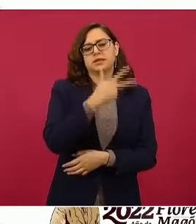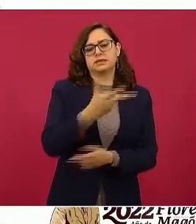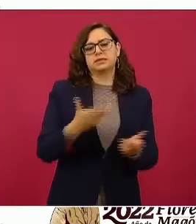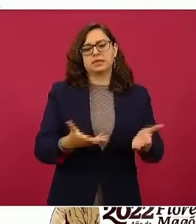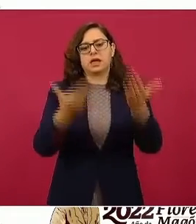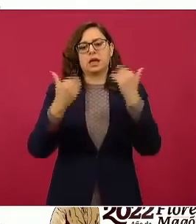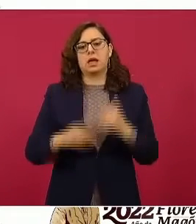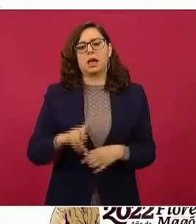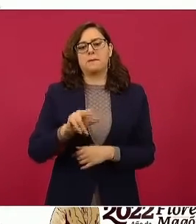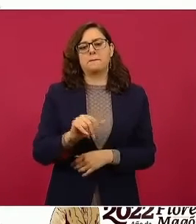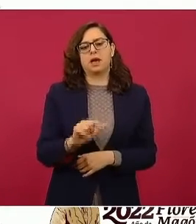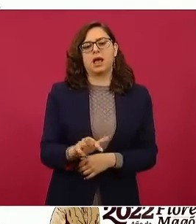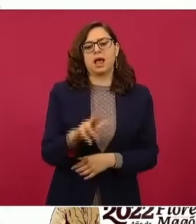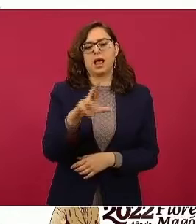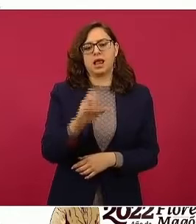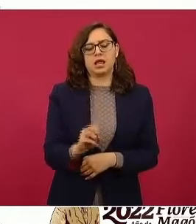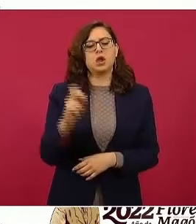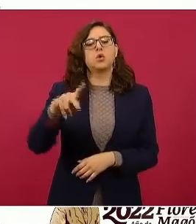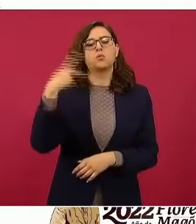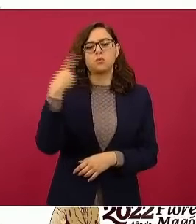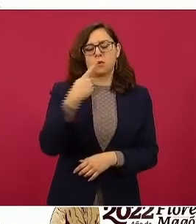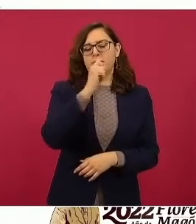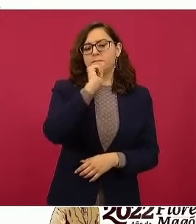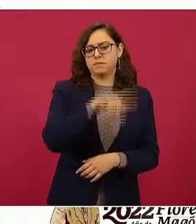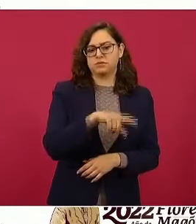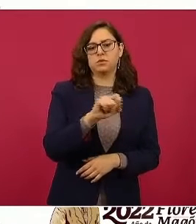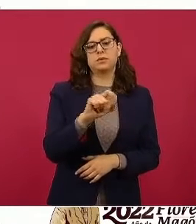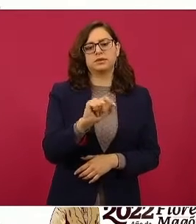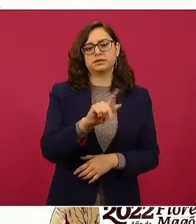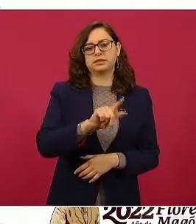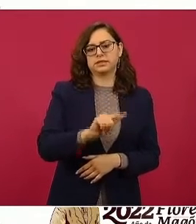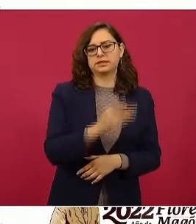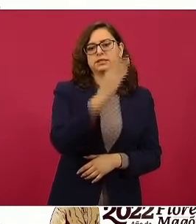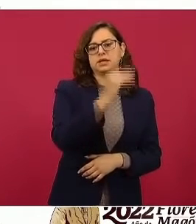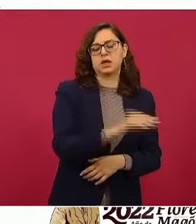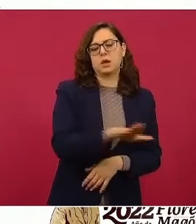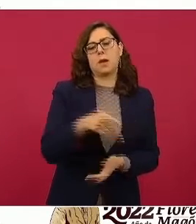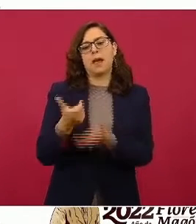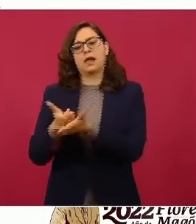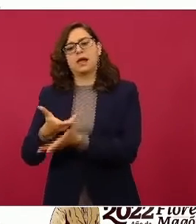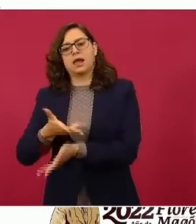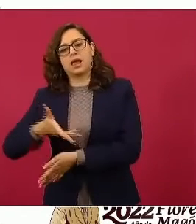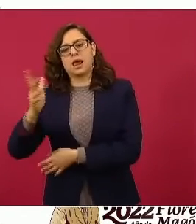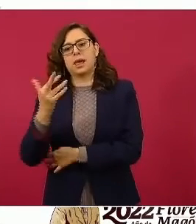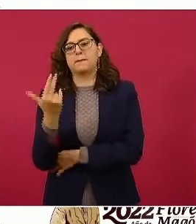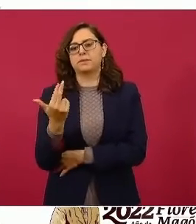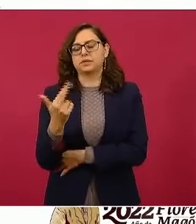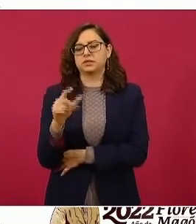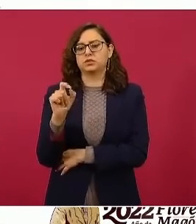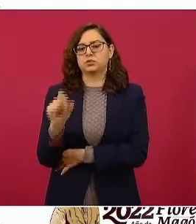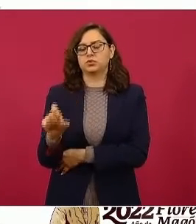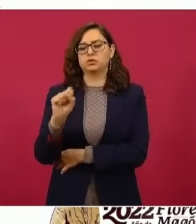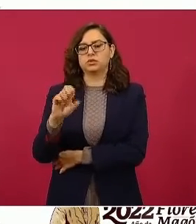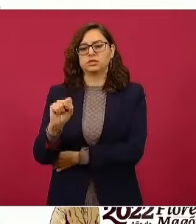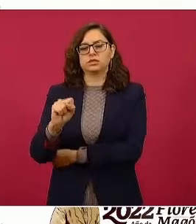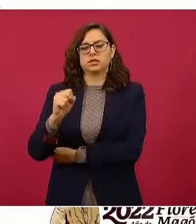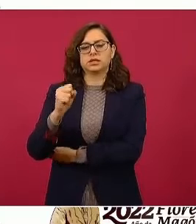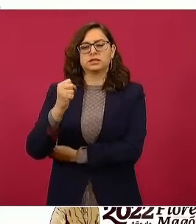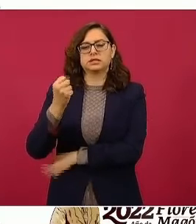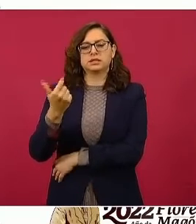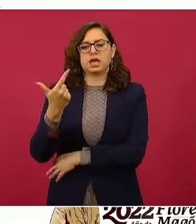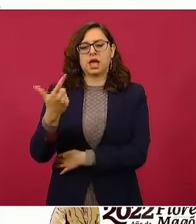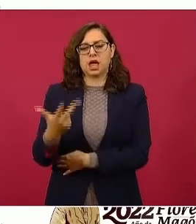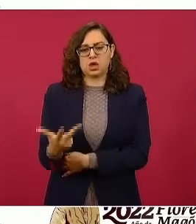en Nopalucan, Puebla. Las más caras, 25 pesos con 68 centavos de franquicia Pemex en